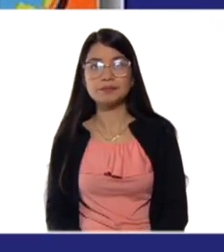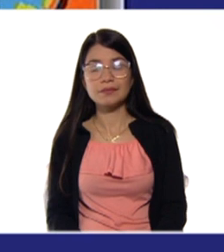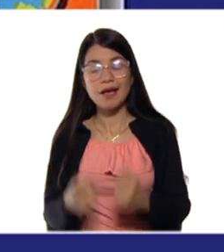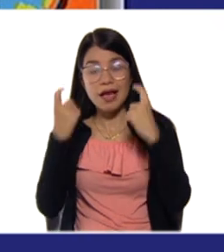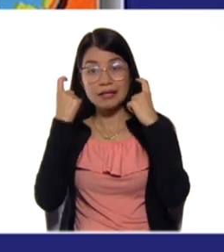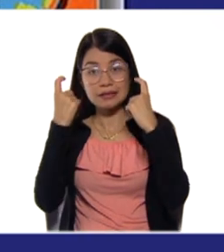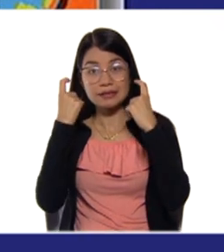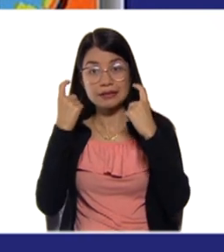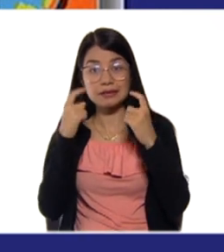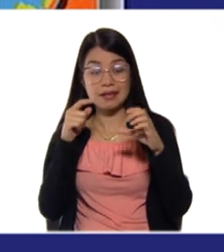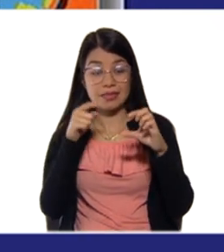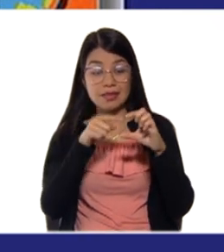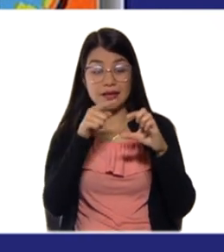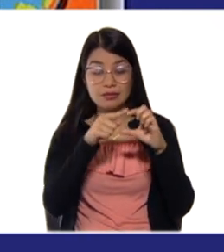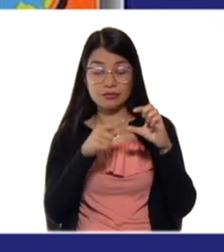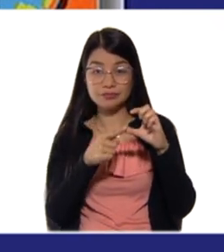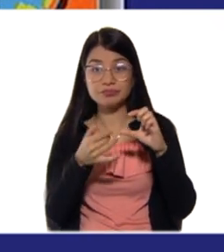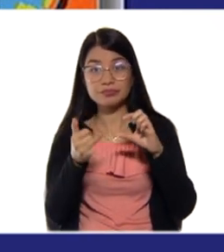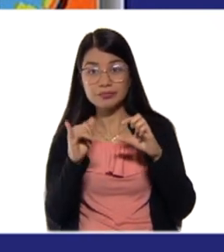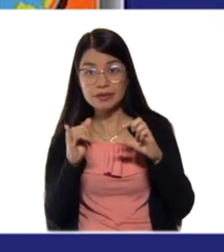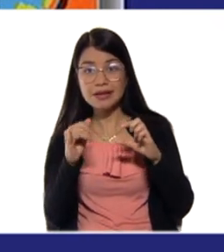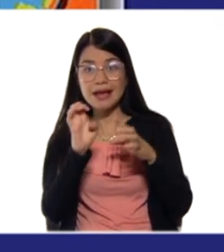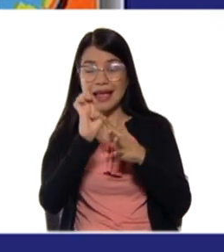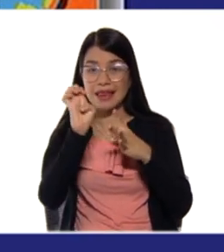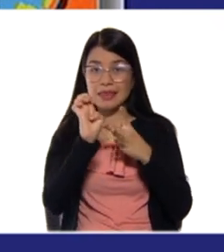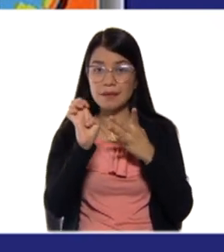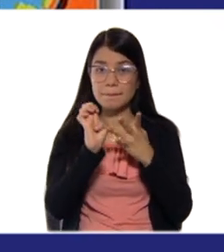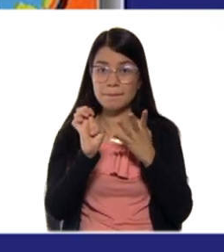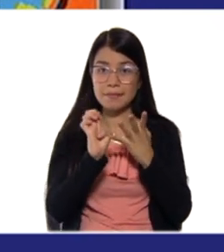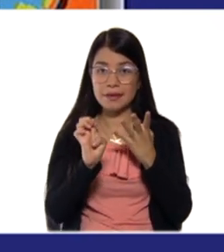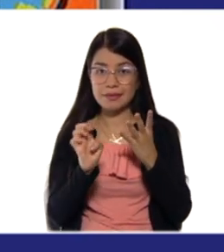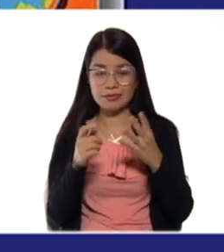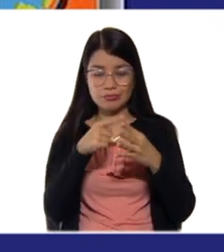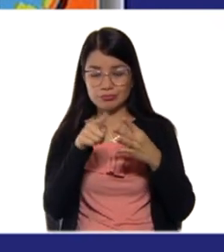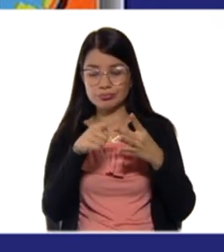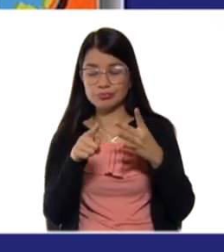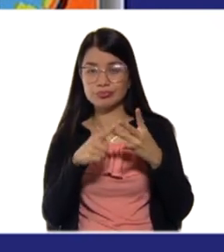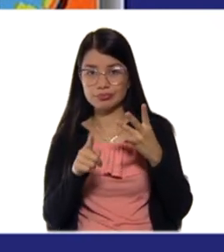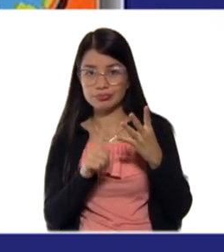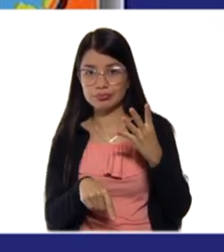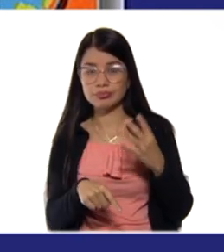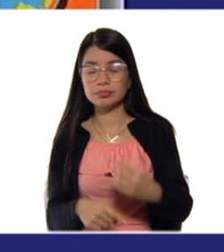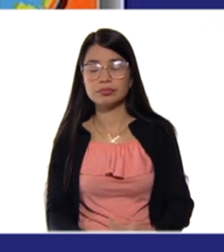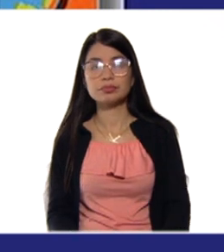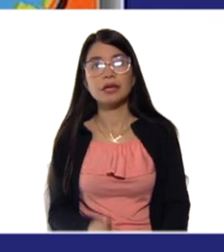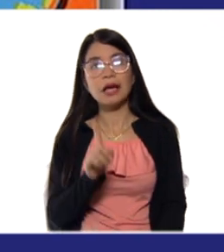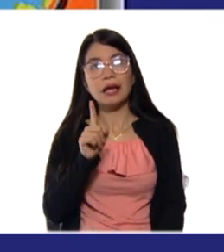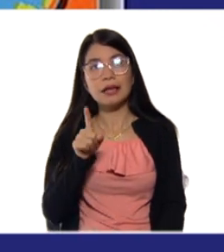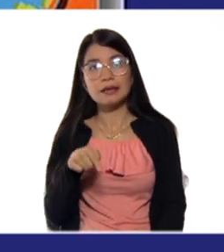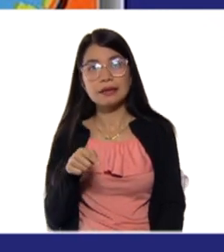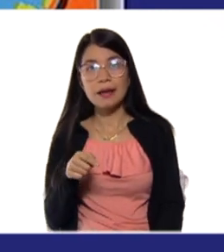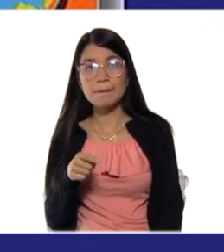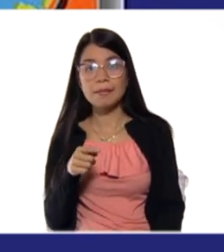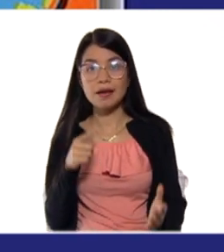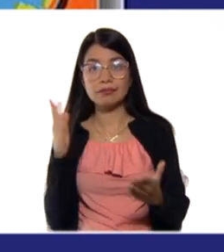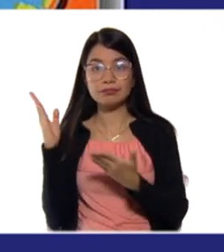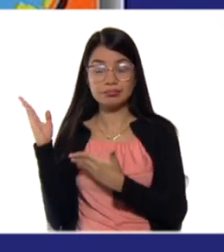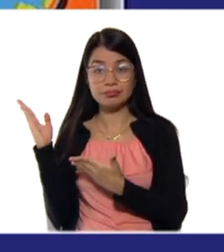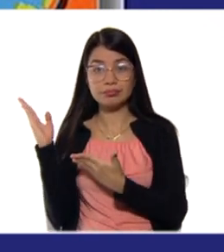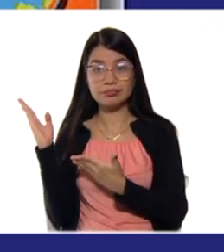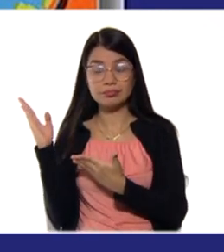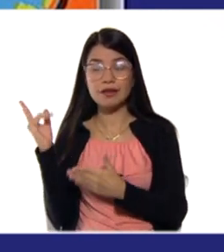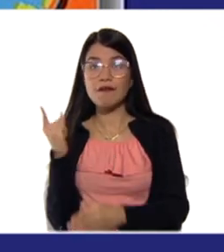existe un aislante, una barra de grafito, etc. También tenemos una imagen de una batería.